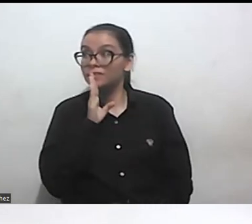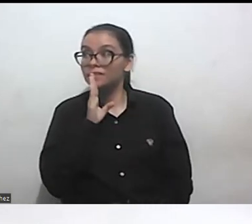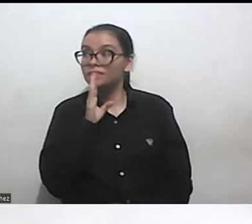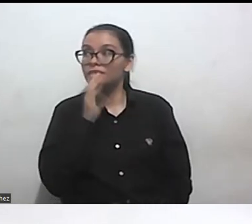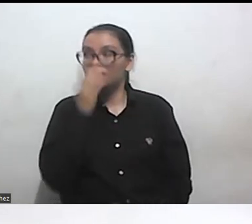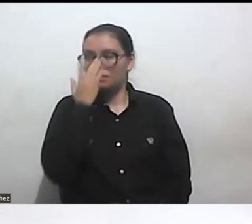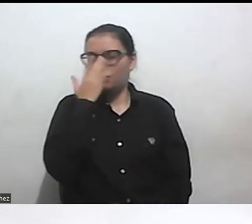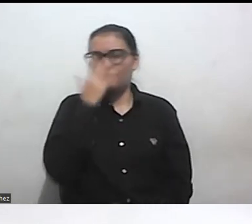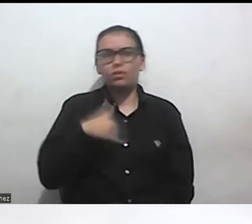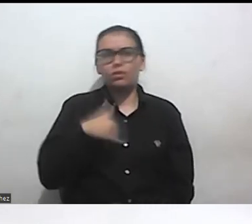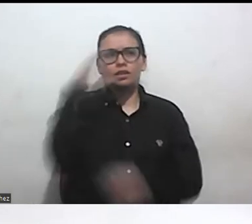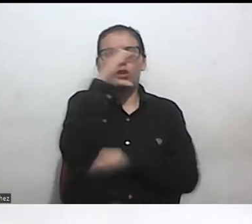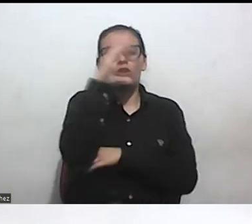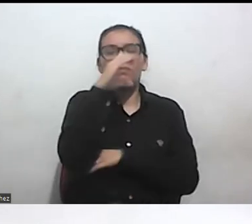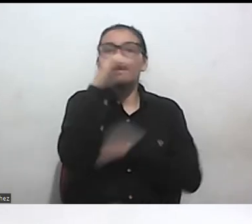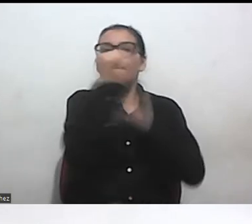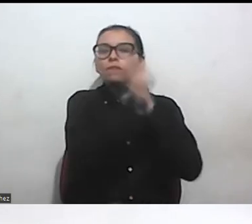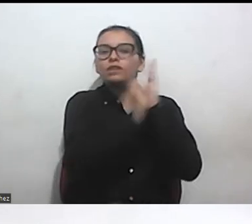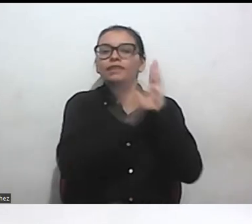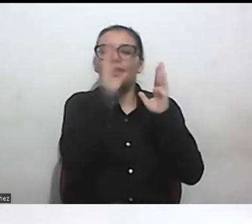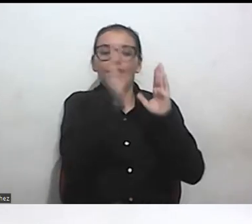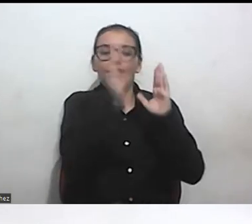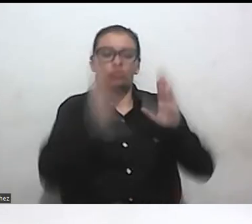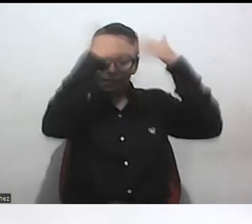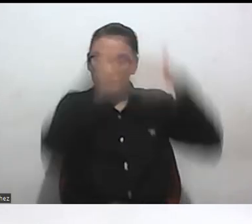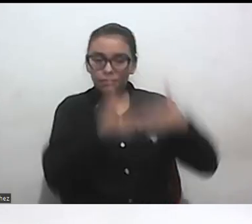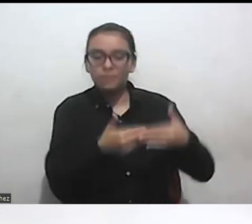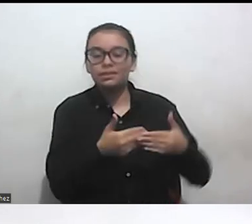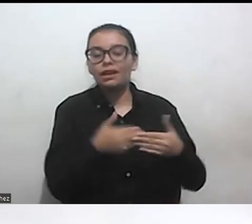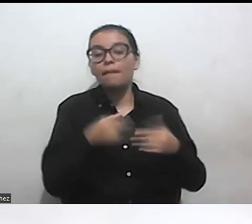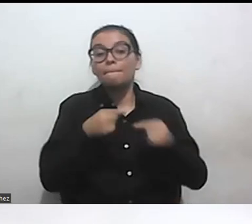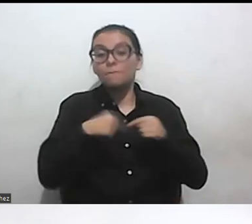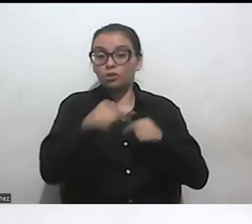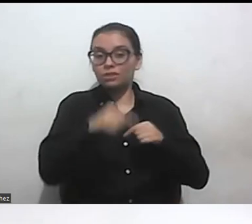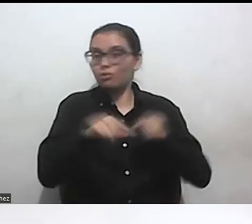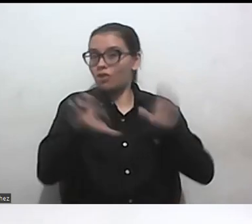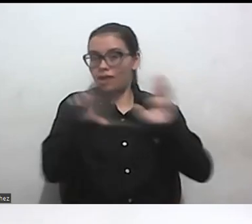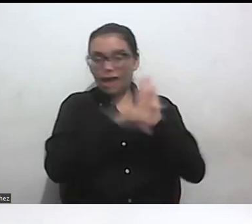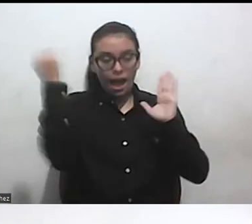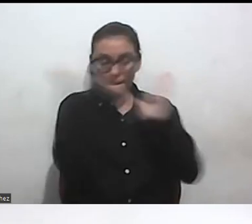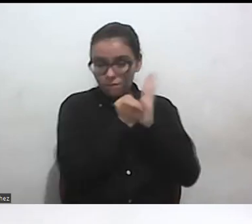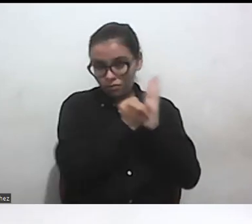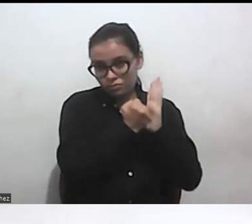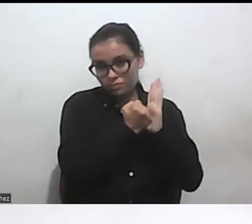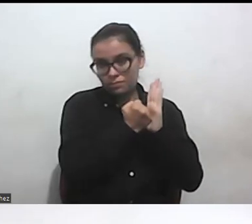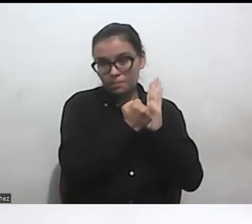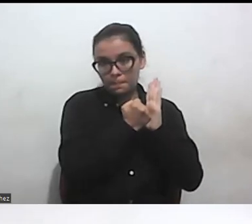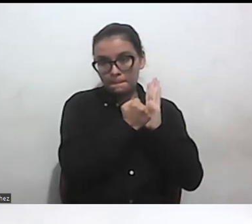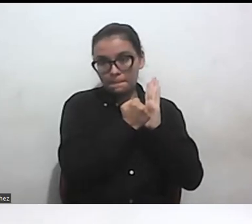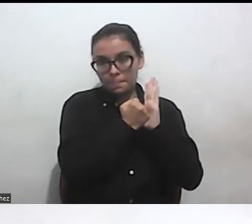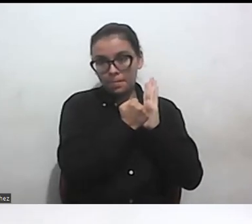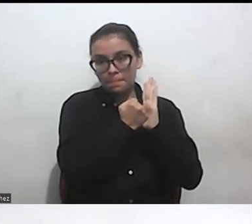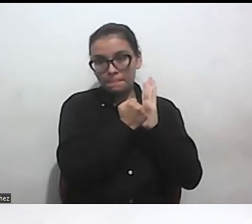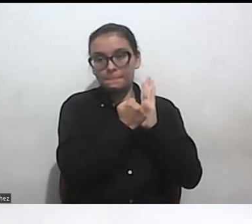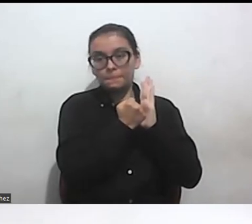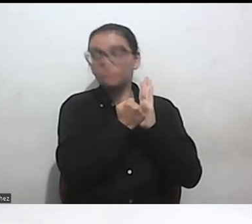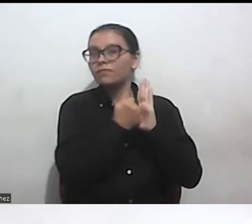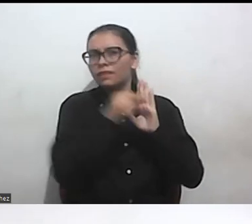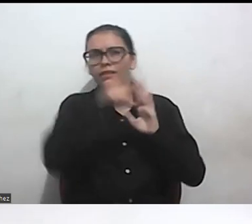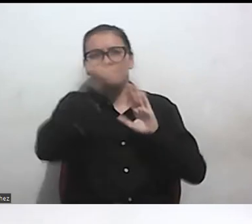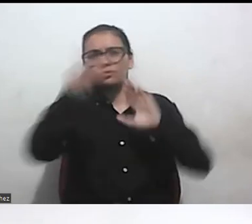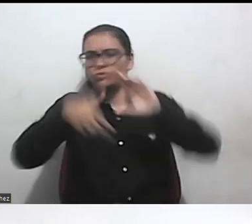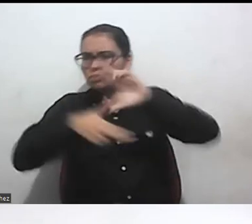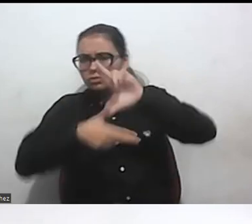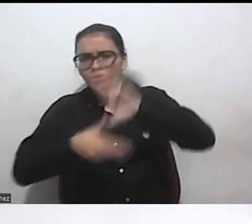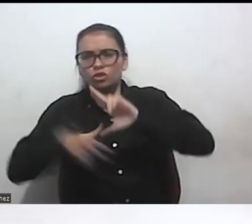nacional de discapacidad que va a aprobarse pronto está una de las tensiones que no mencioné que está en toda Latinoamérica en este momento es frente a los